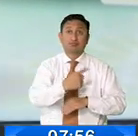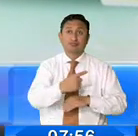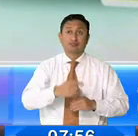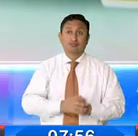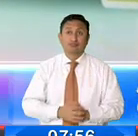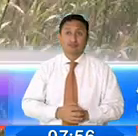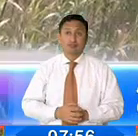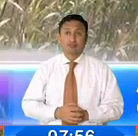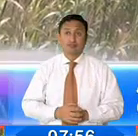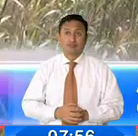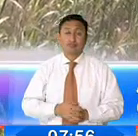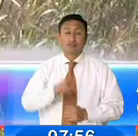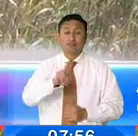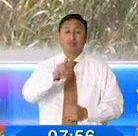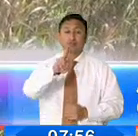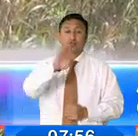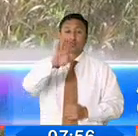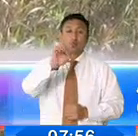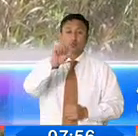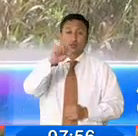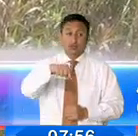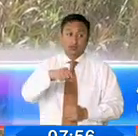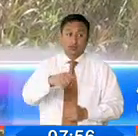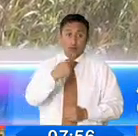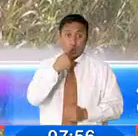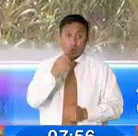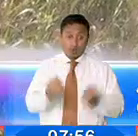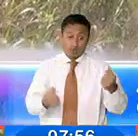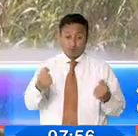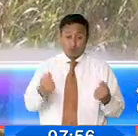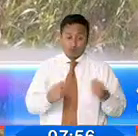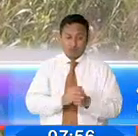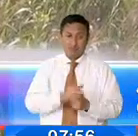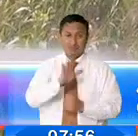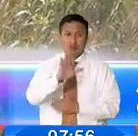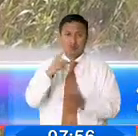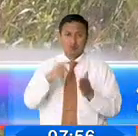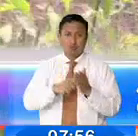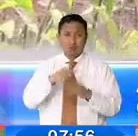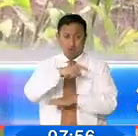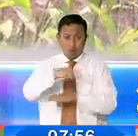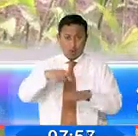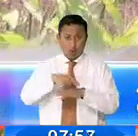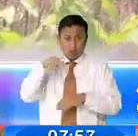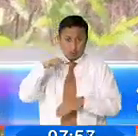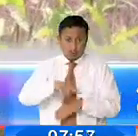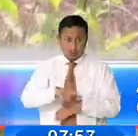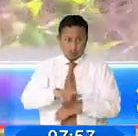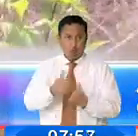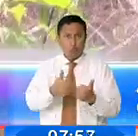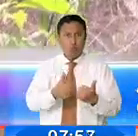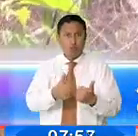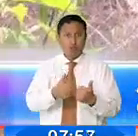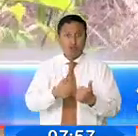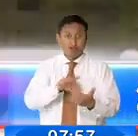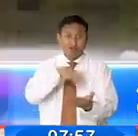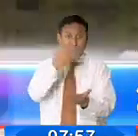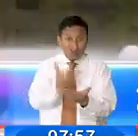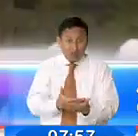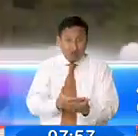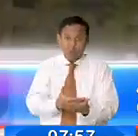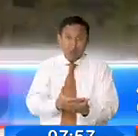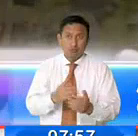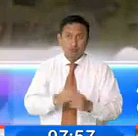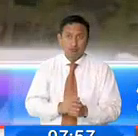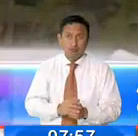Rubén Álvarez destacó la pericia del piloto, que tiene más de 5.000 horas de vuelo para evitar una tragedia mayor. Es